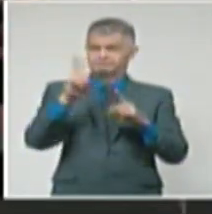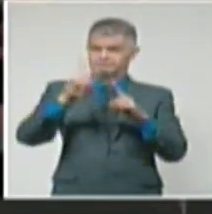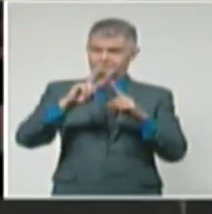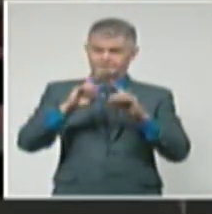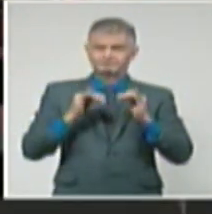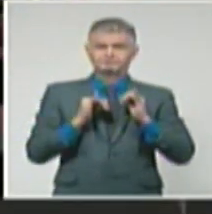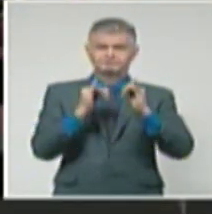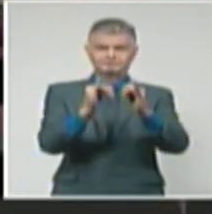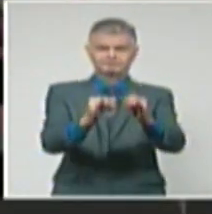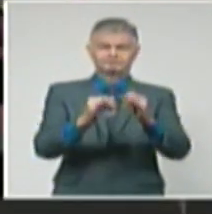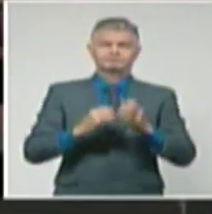Informativo de la Televisión Cubana.